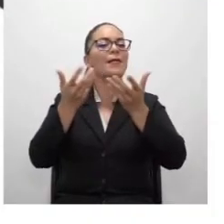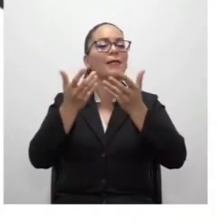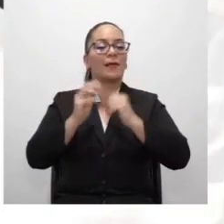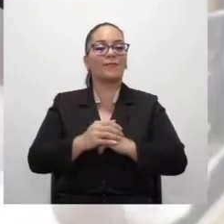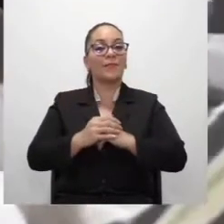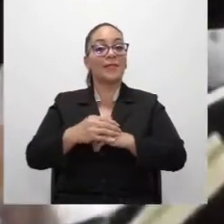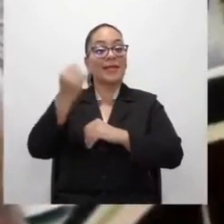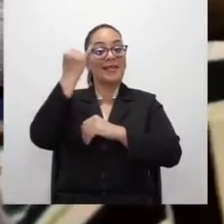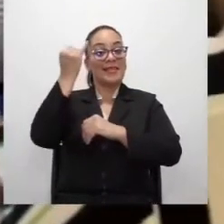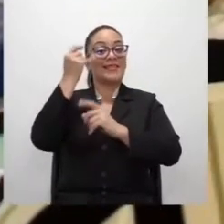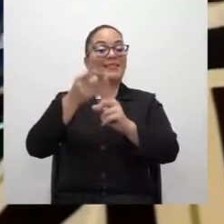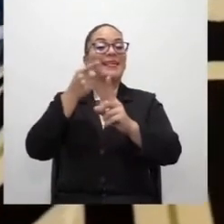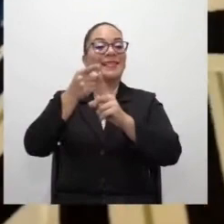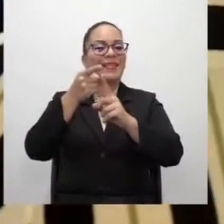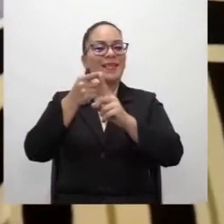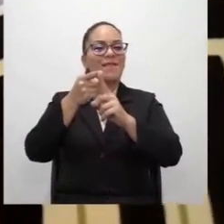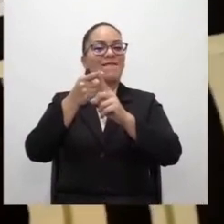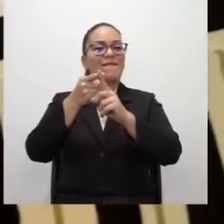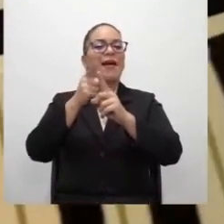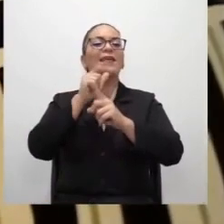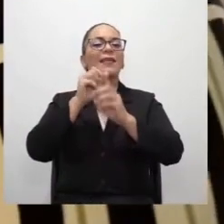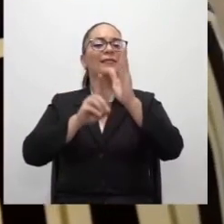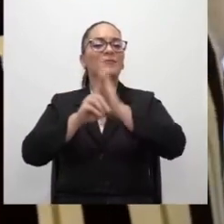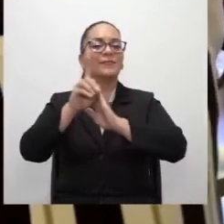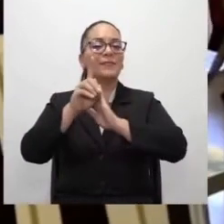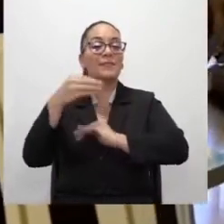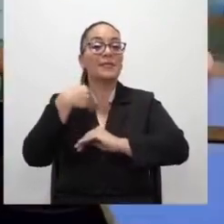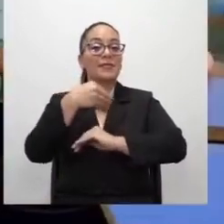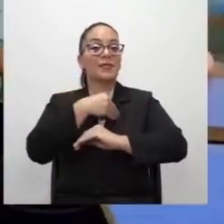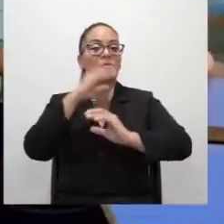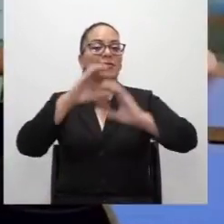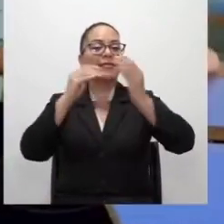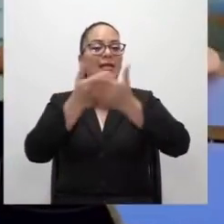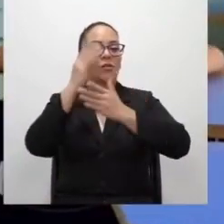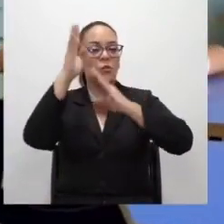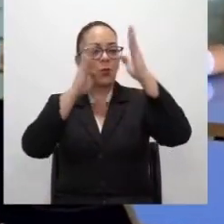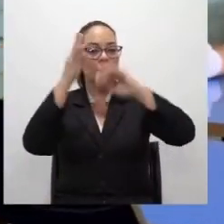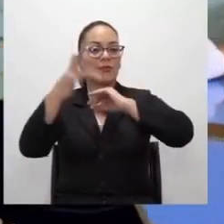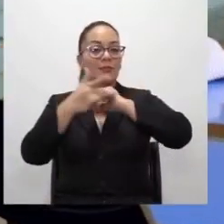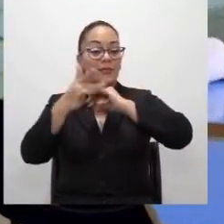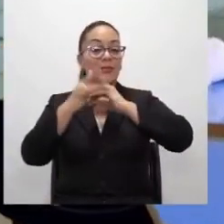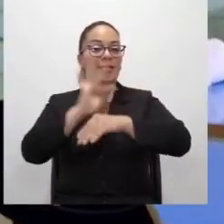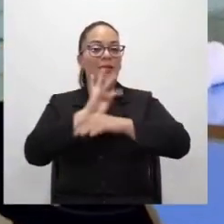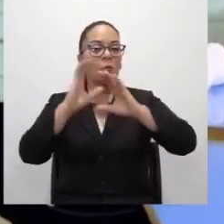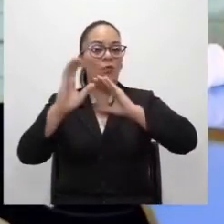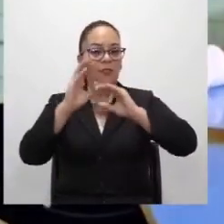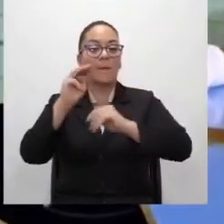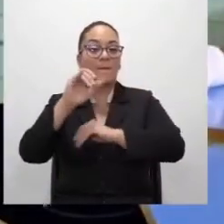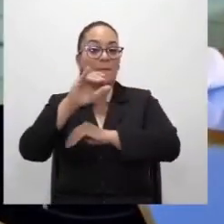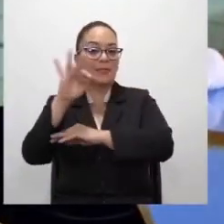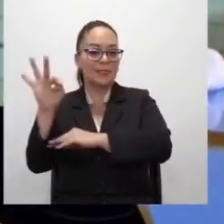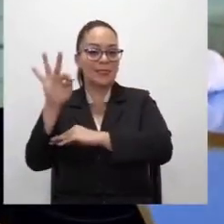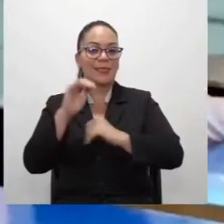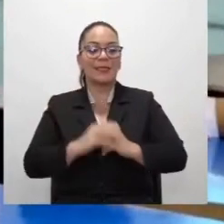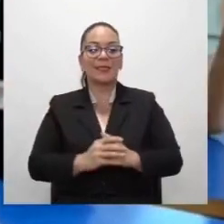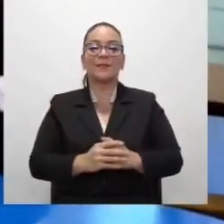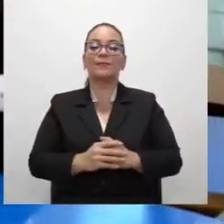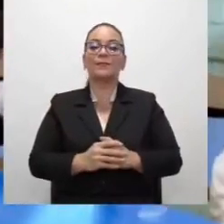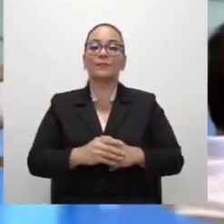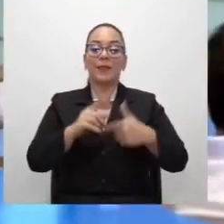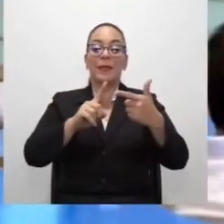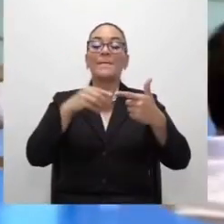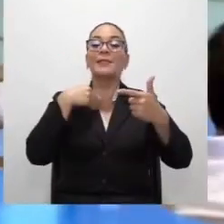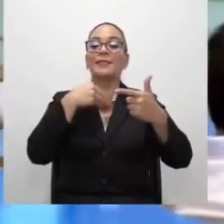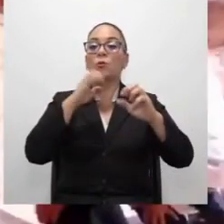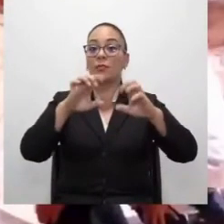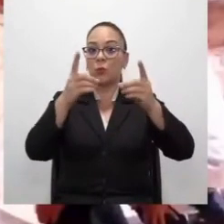iniciativa desarrollada por el Ministerio de Ciencia, Innovación, Tecnología y Telecomunicaciones, el Ministerio de Educación